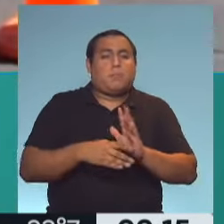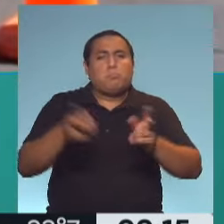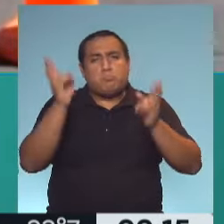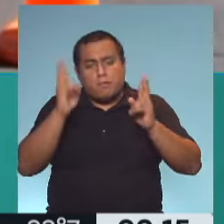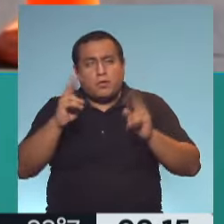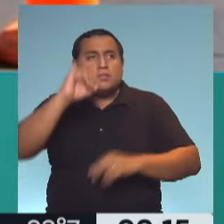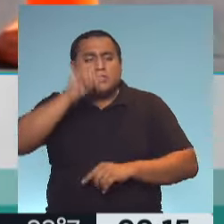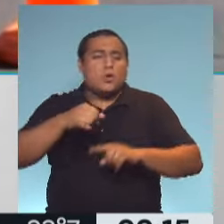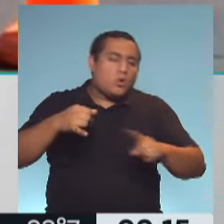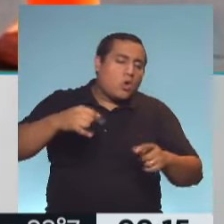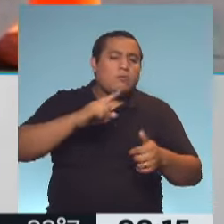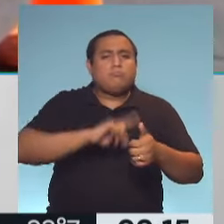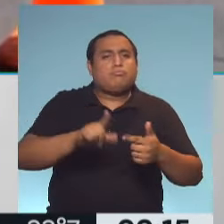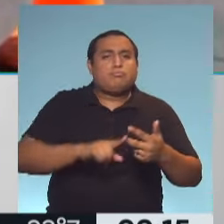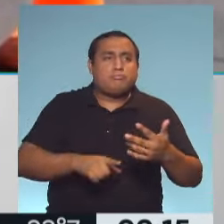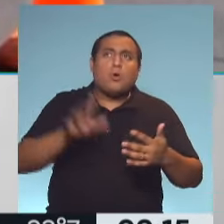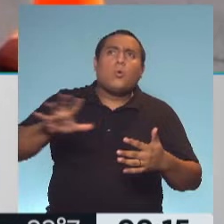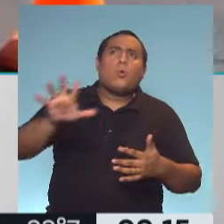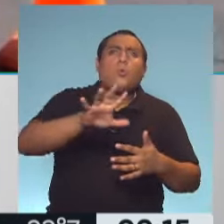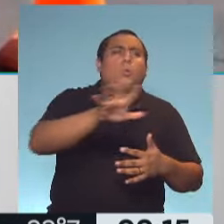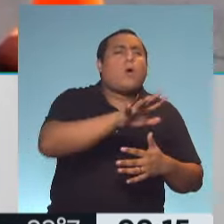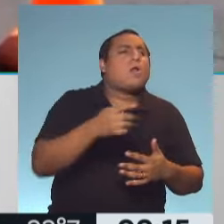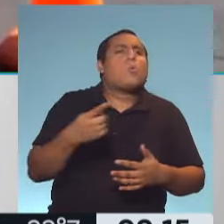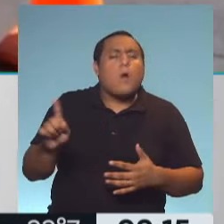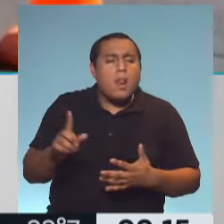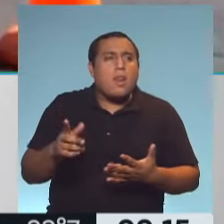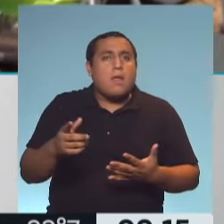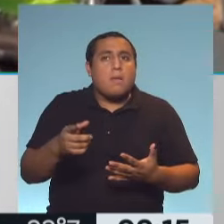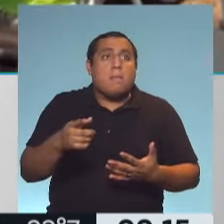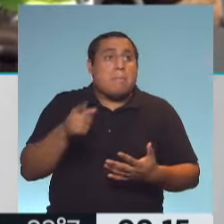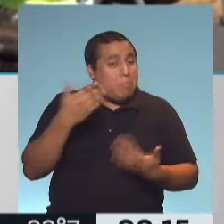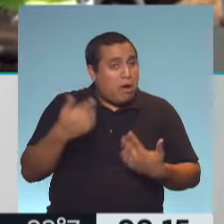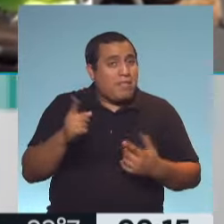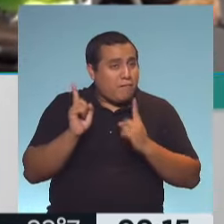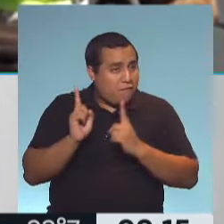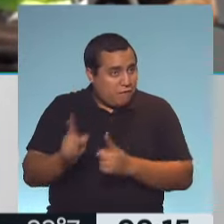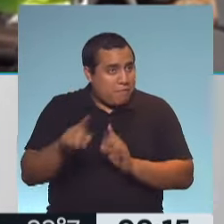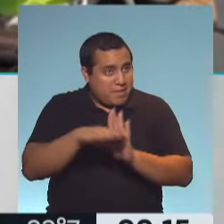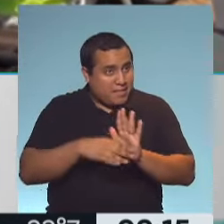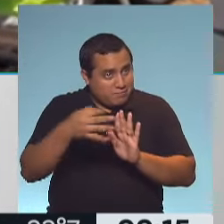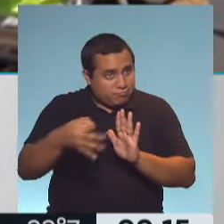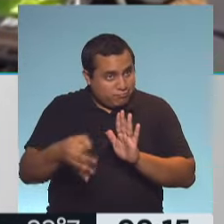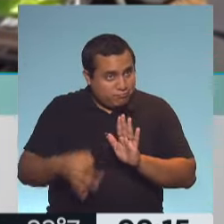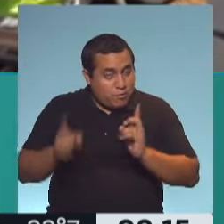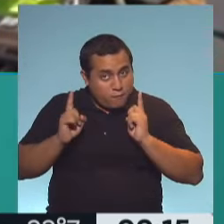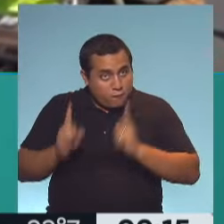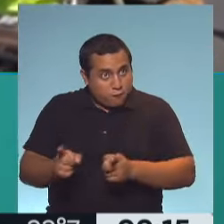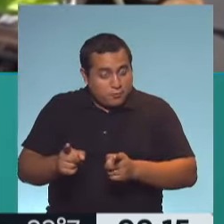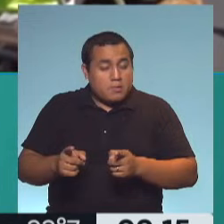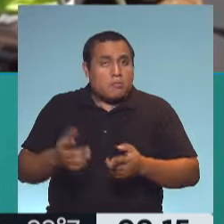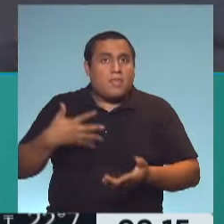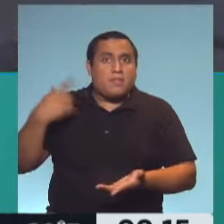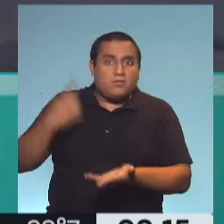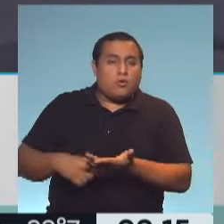están vigentes hoy y que crees van a quizás poder sostenerse en el tiempo? Porque también esto, ¿no? La dinámica entre las